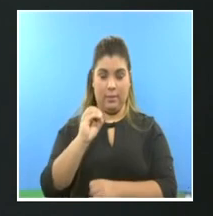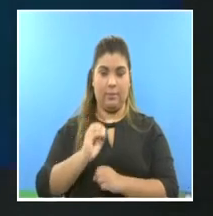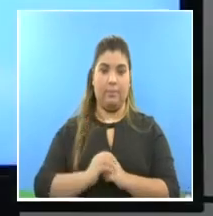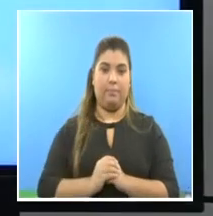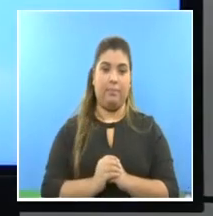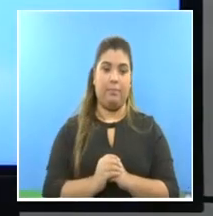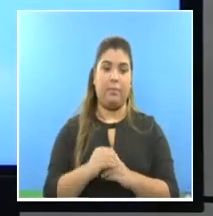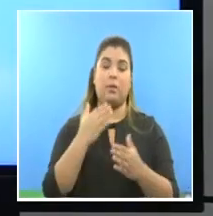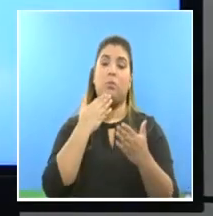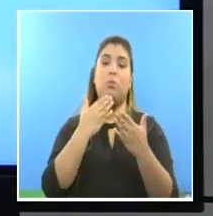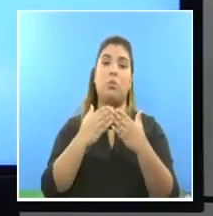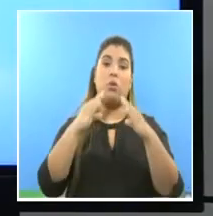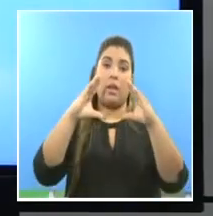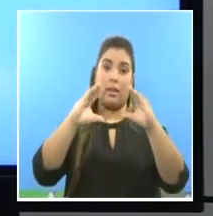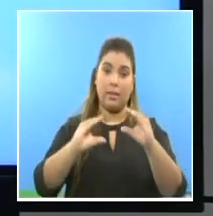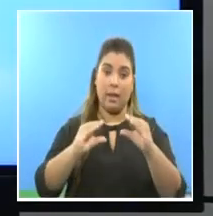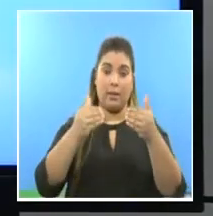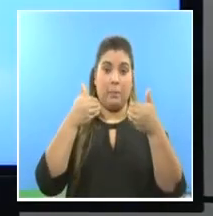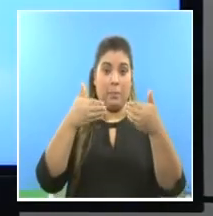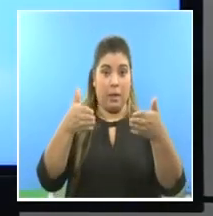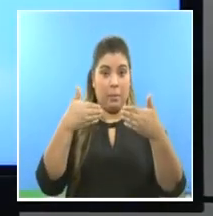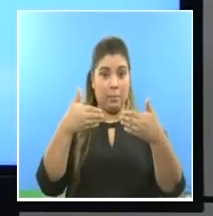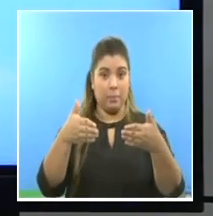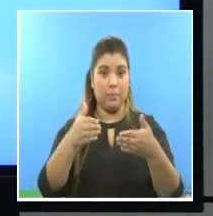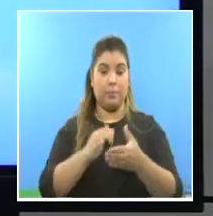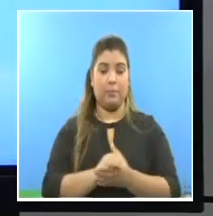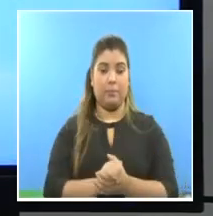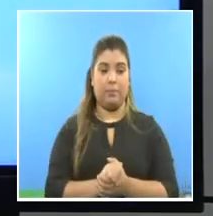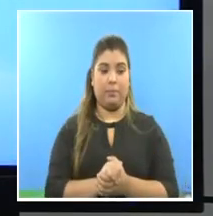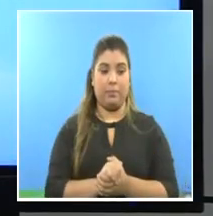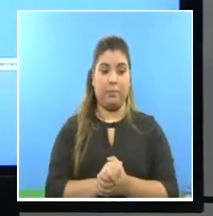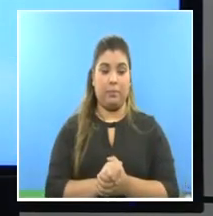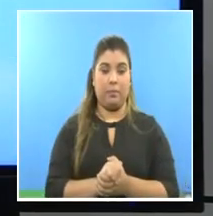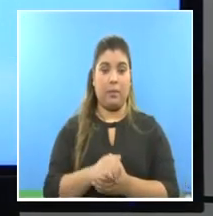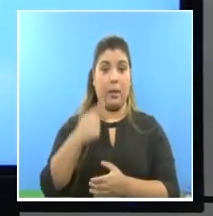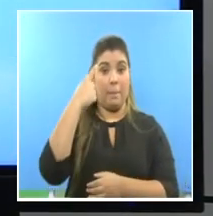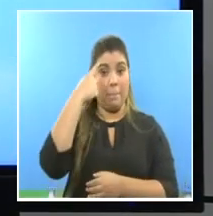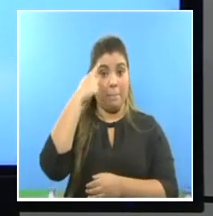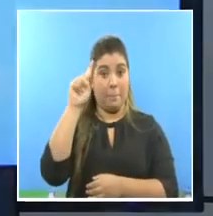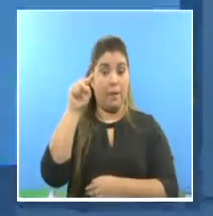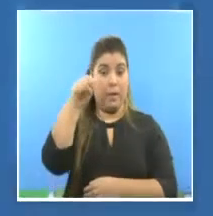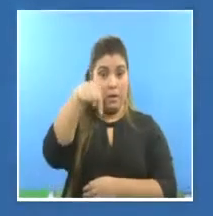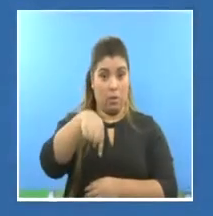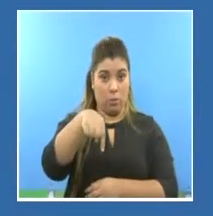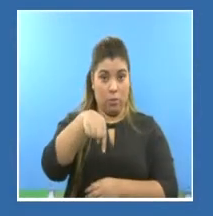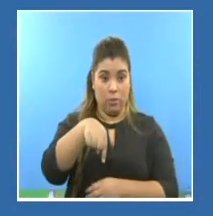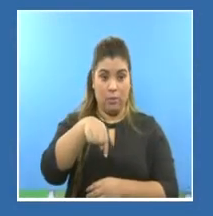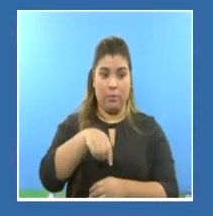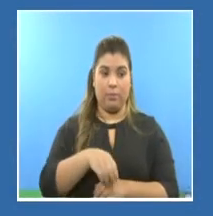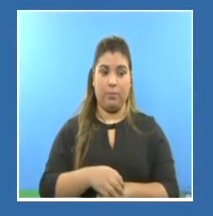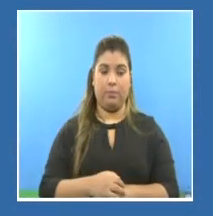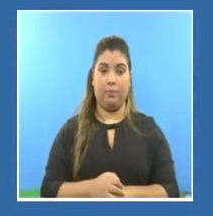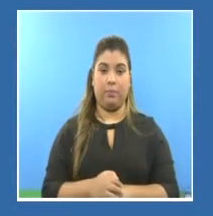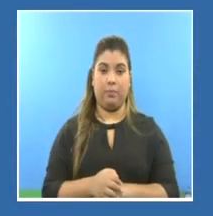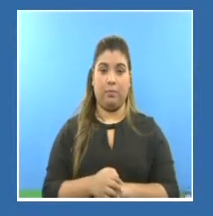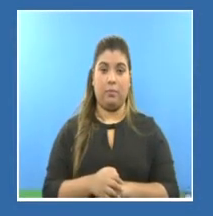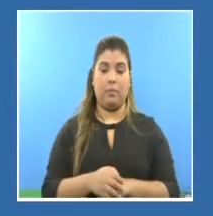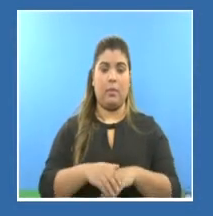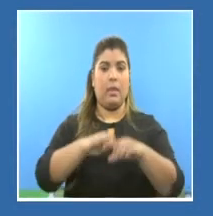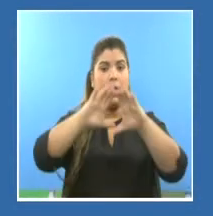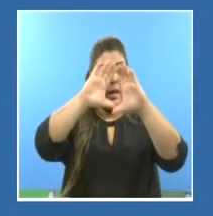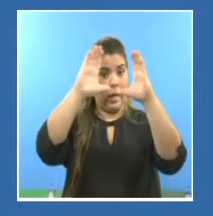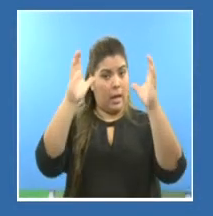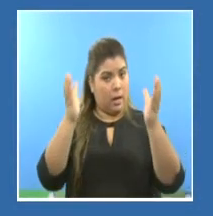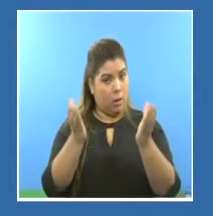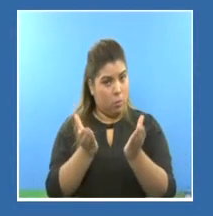Buenas tardes, equipo Panamá. Para el día de hoy, a nivel